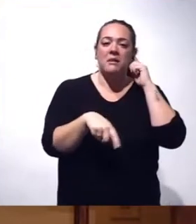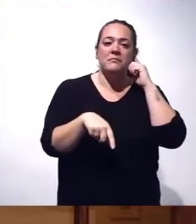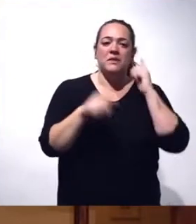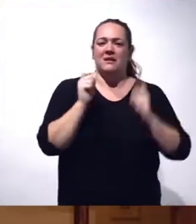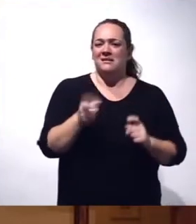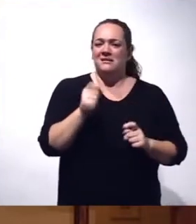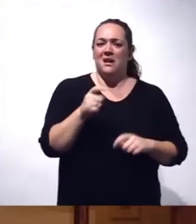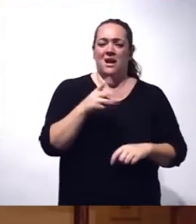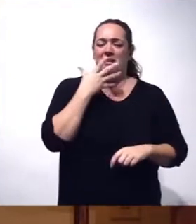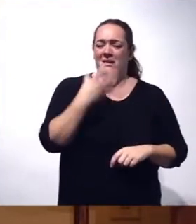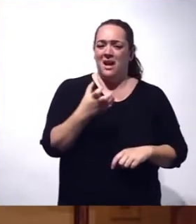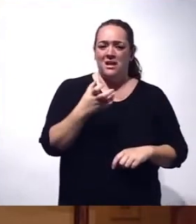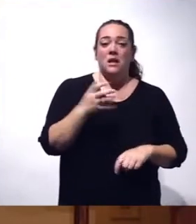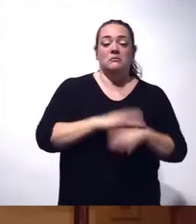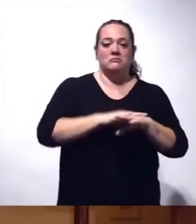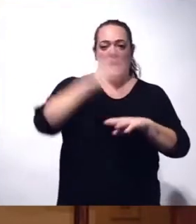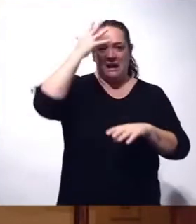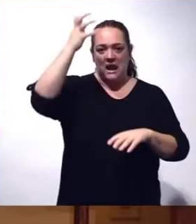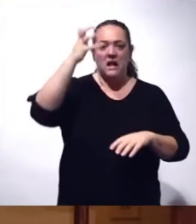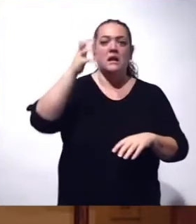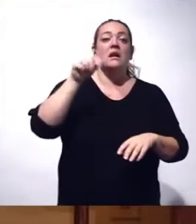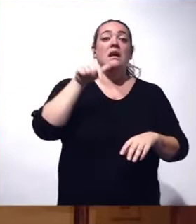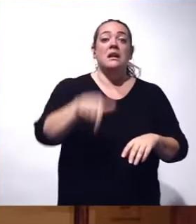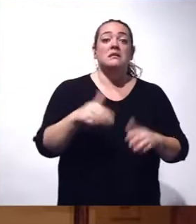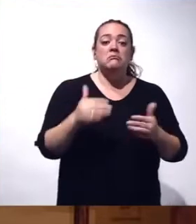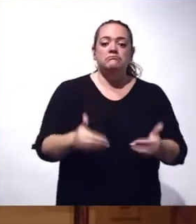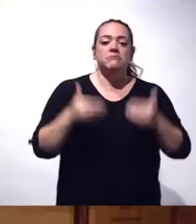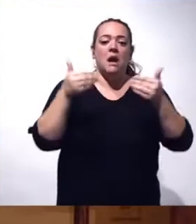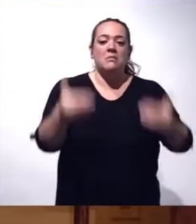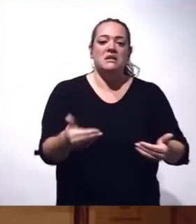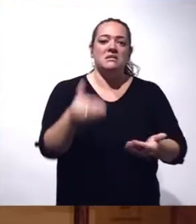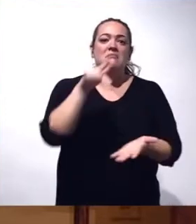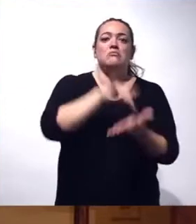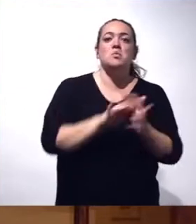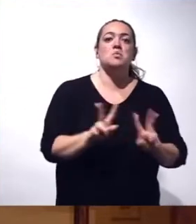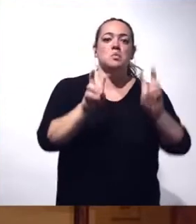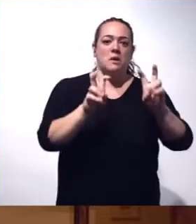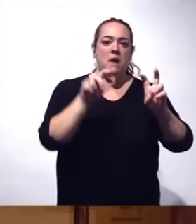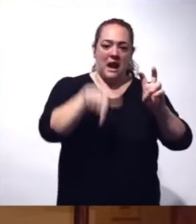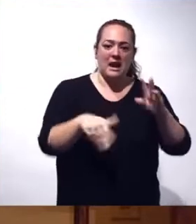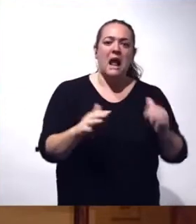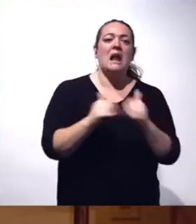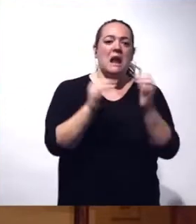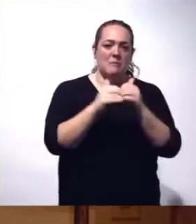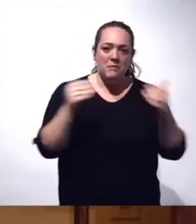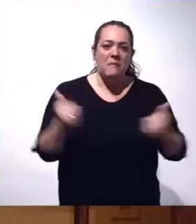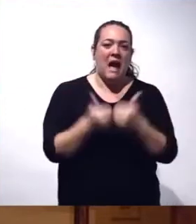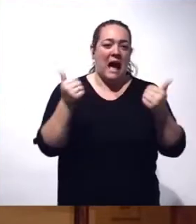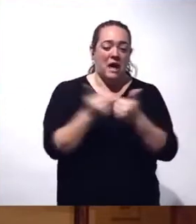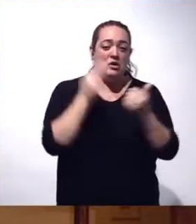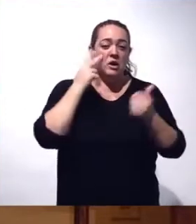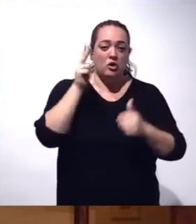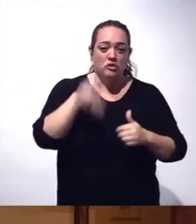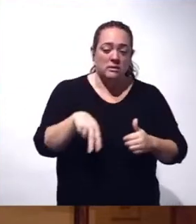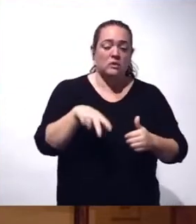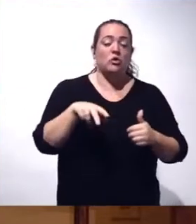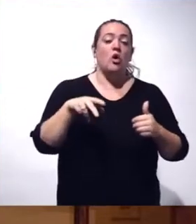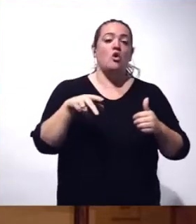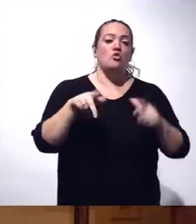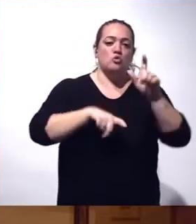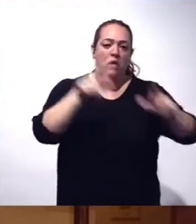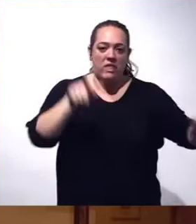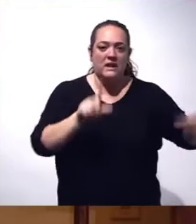siempre en otras ocasiones su majestad el rey, es que se aplaza a una nueva fecha, y en La Palma, los actos de reconocimiento a la ciudadanía palmera